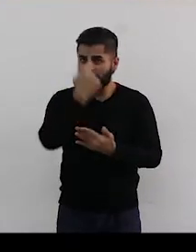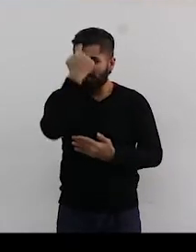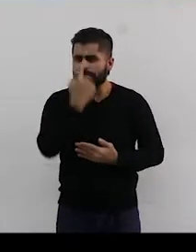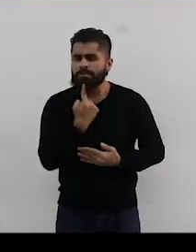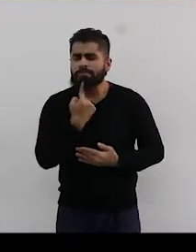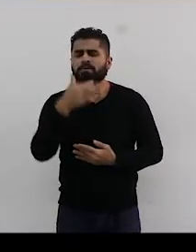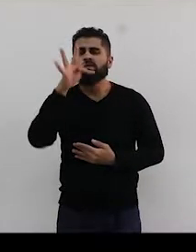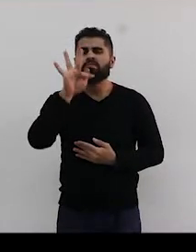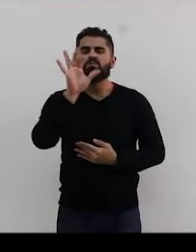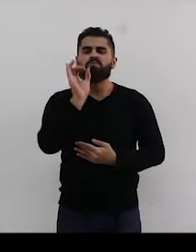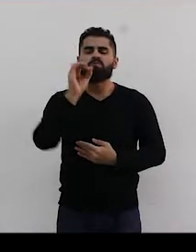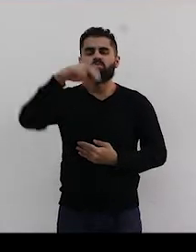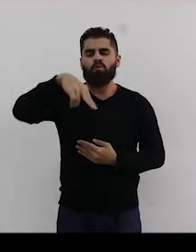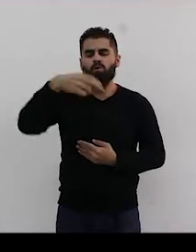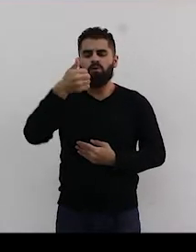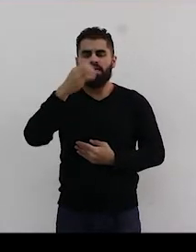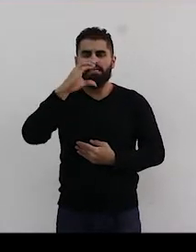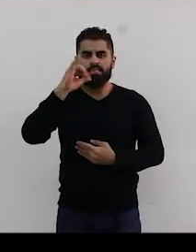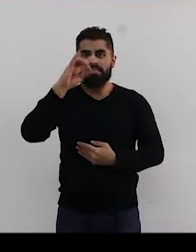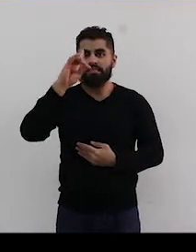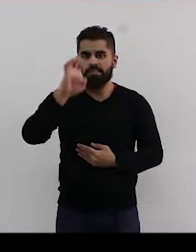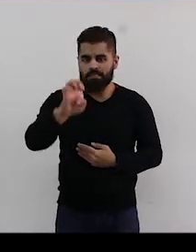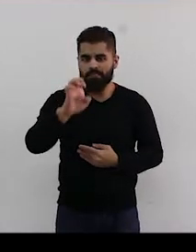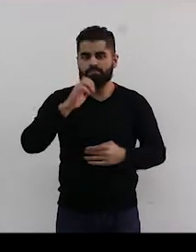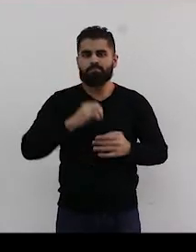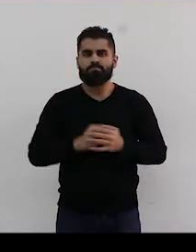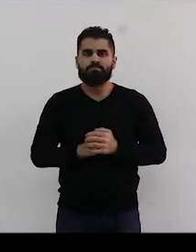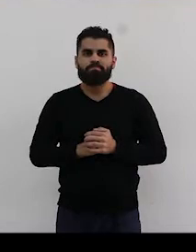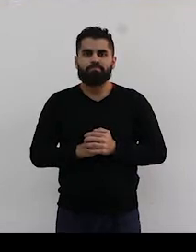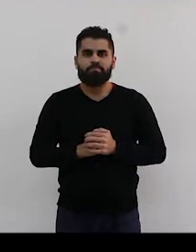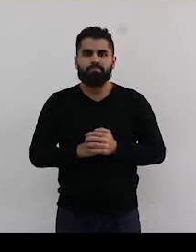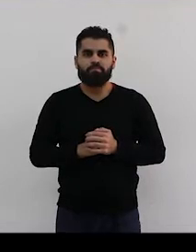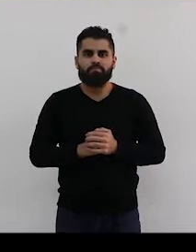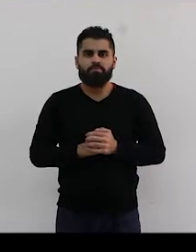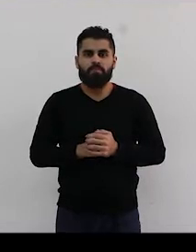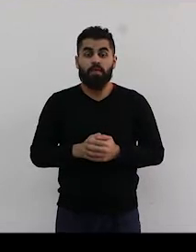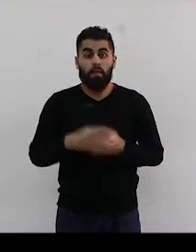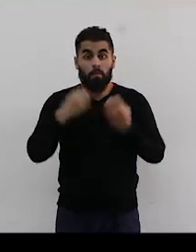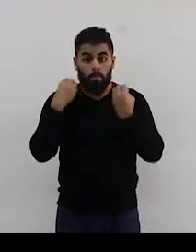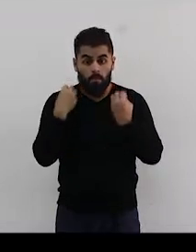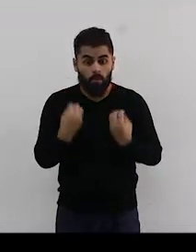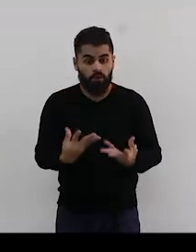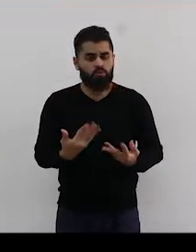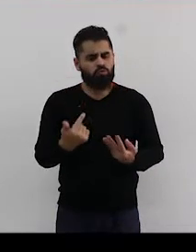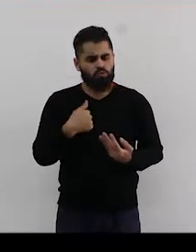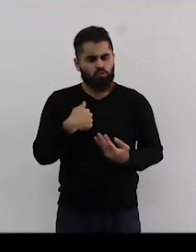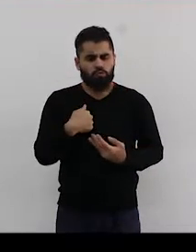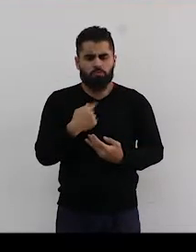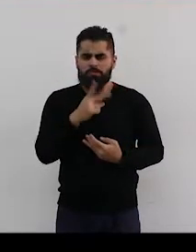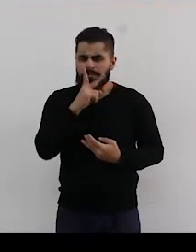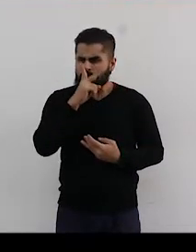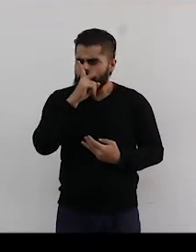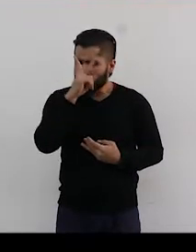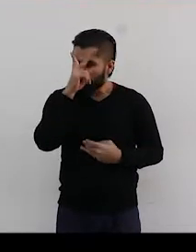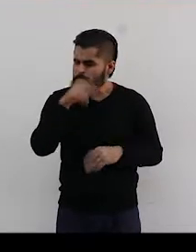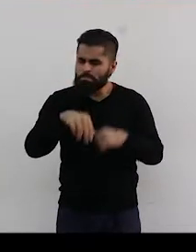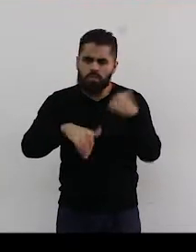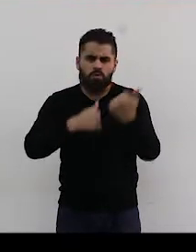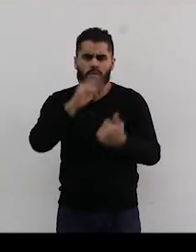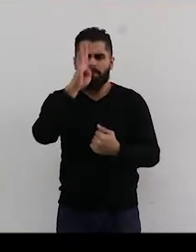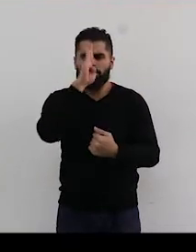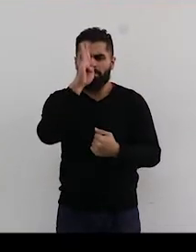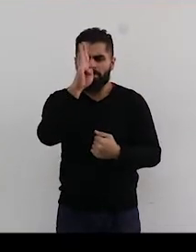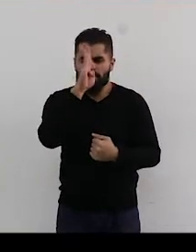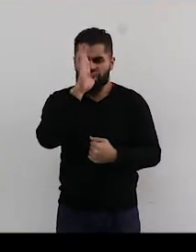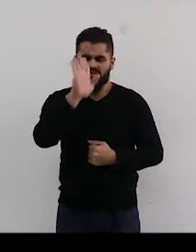financiado por el Fondo Nacional de la Inversión Pública y el Desarrollo FONACIDE. Y por eso yo espero mucho de